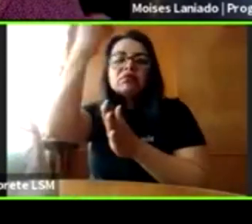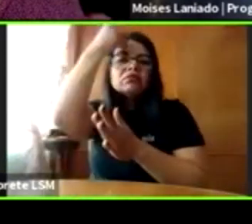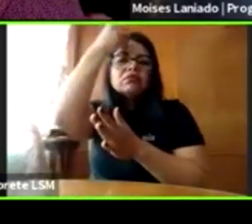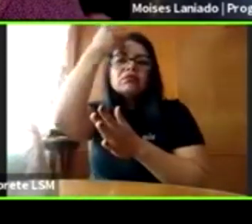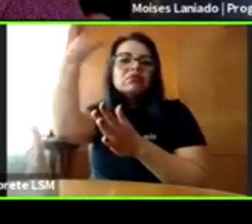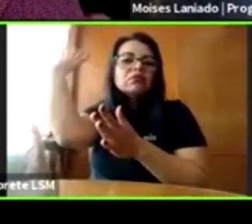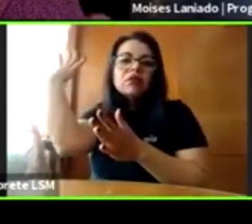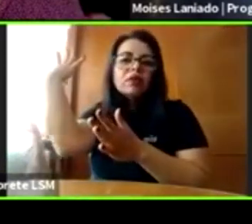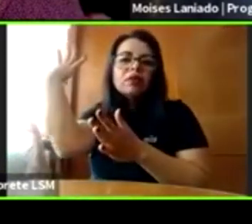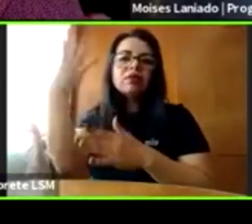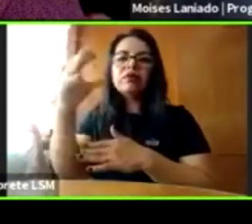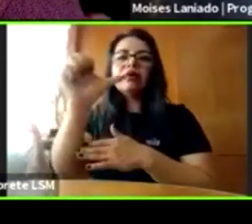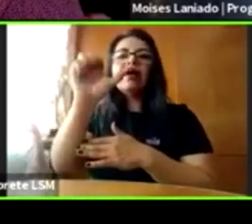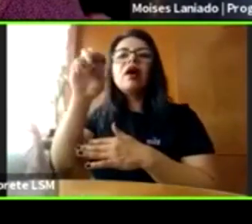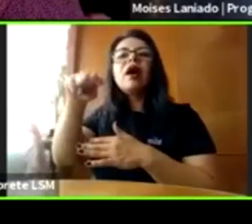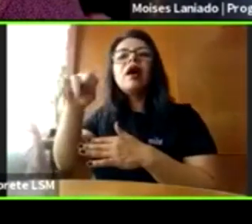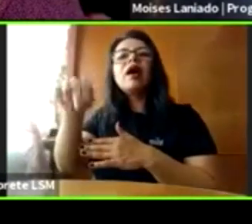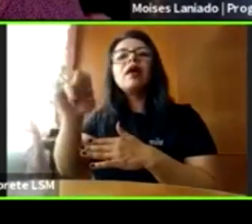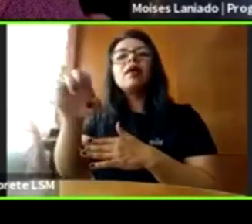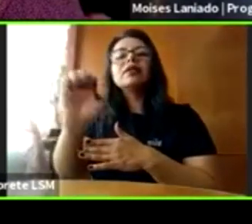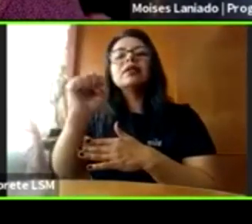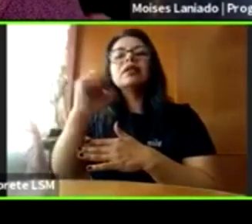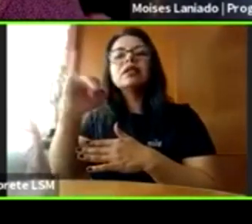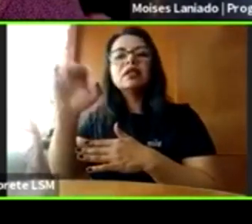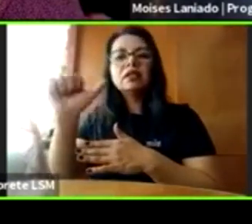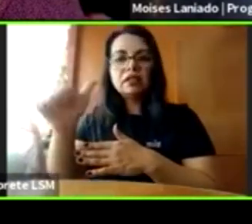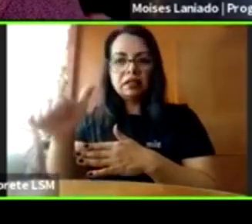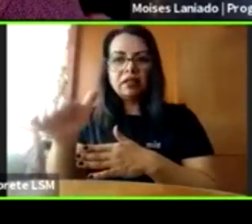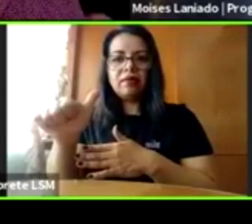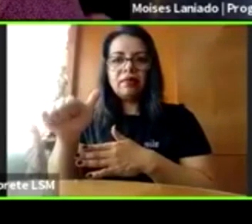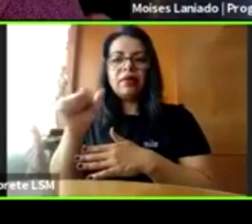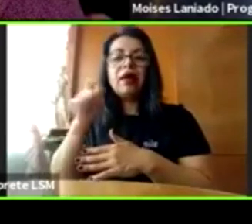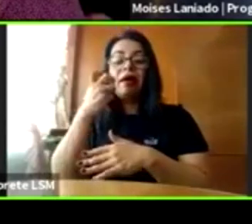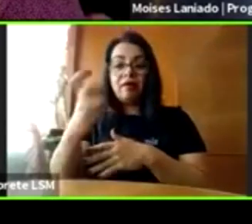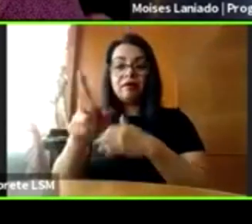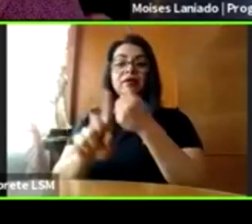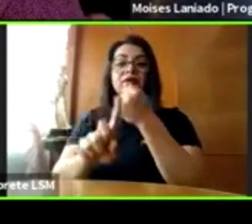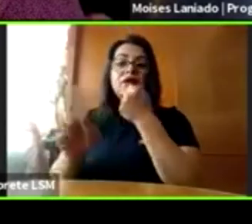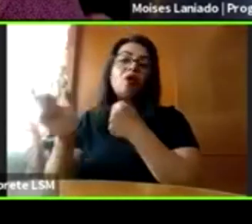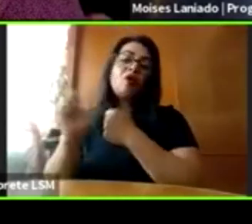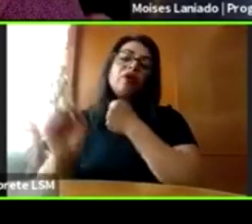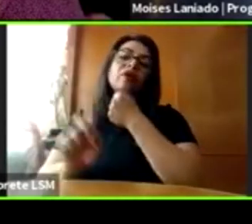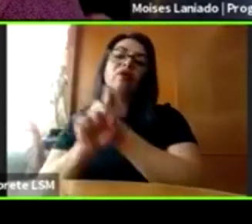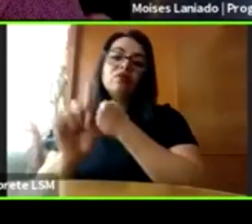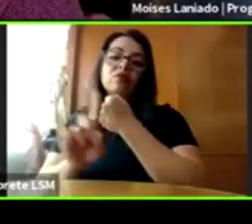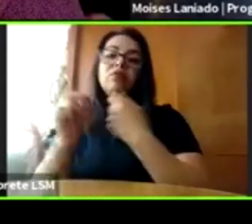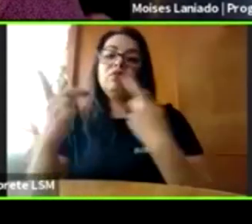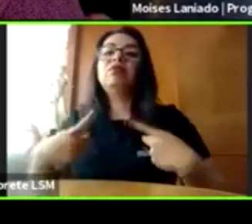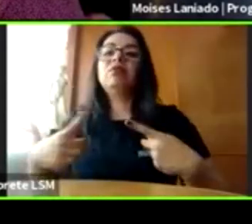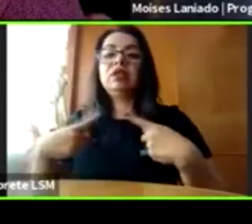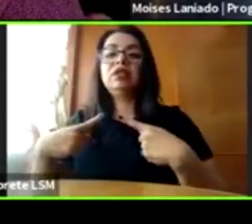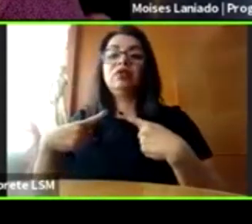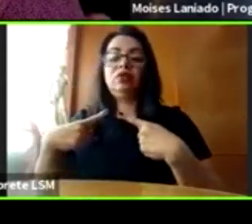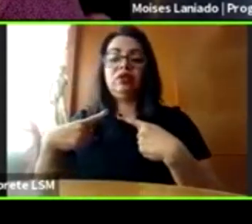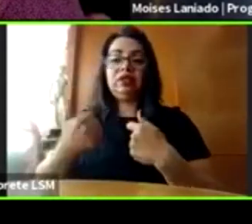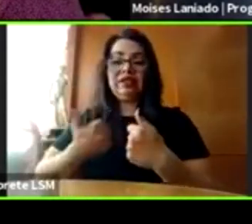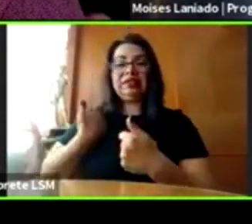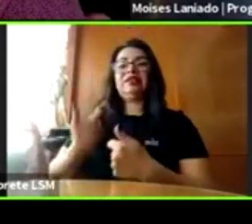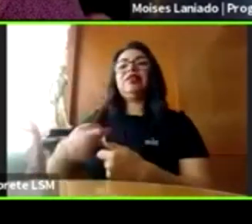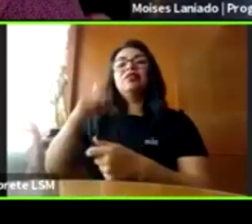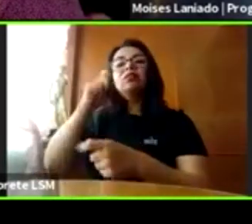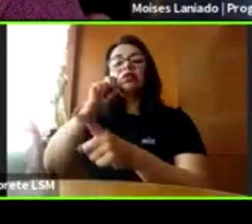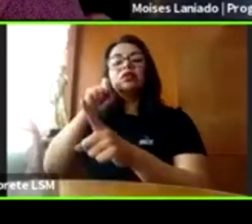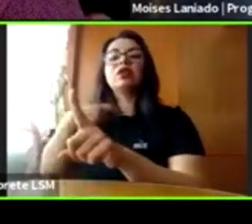las cosas frecuentes que notamos en personas que han sufrido una situación de abuso y también